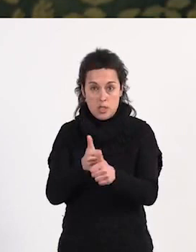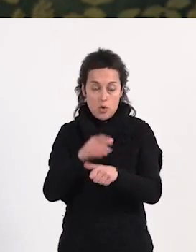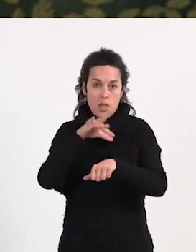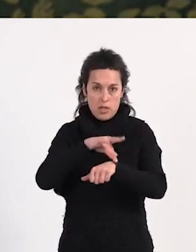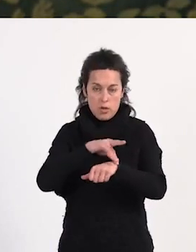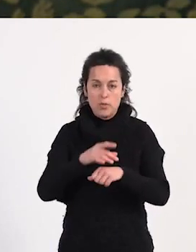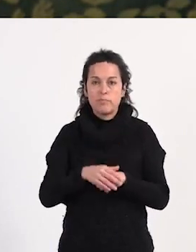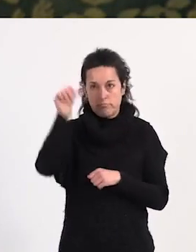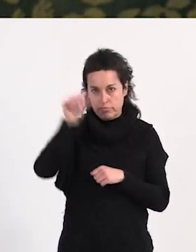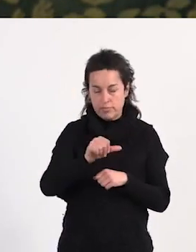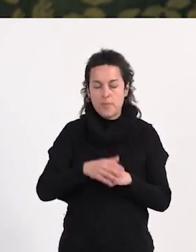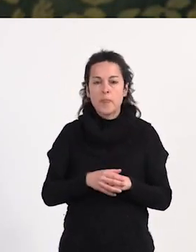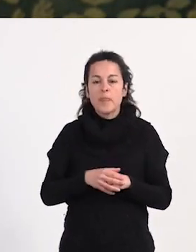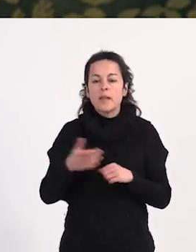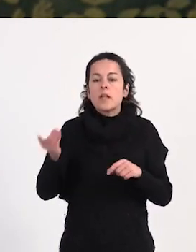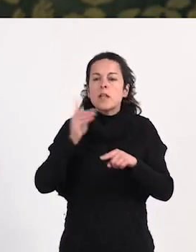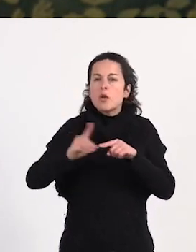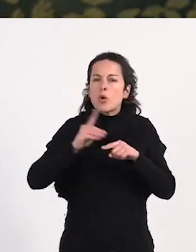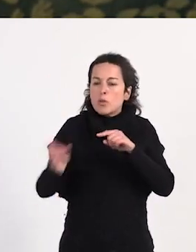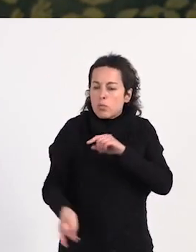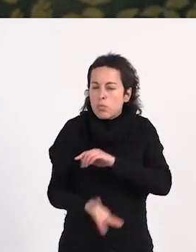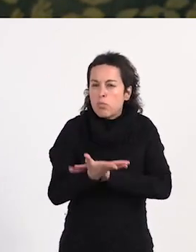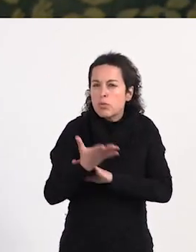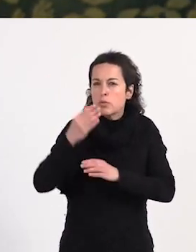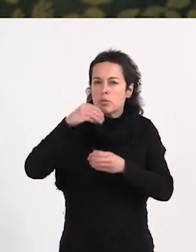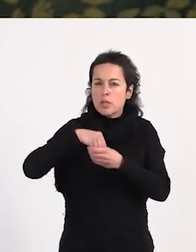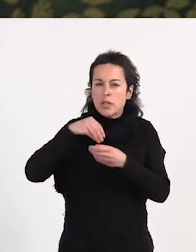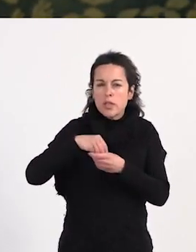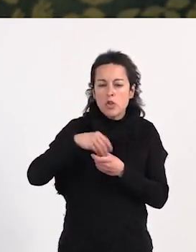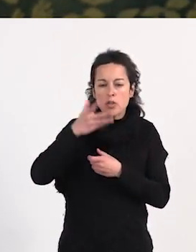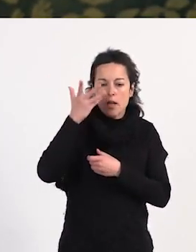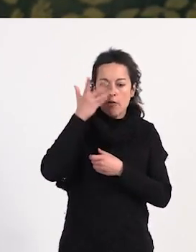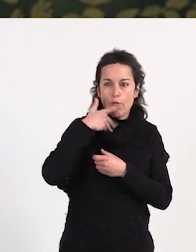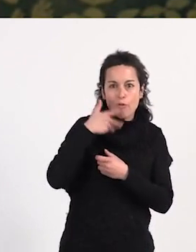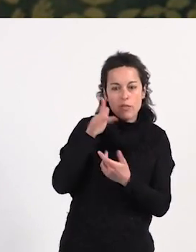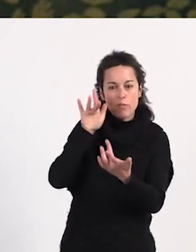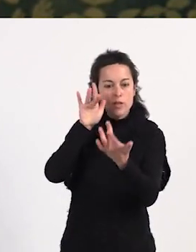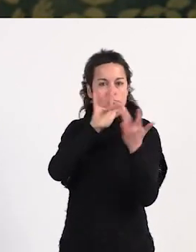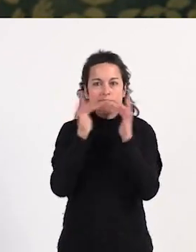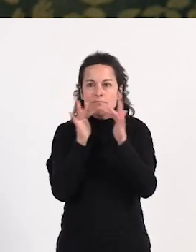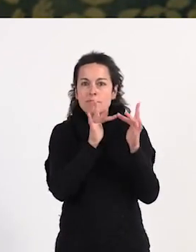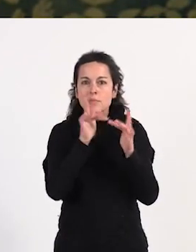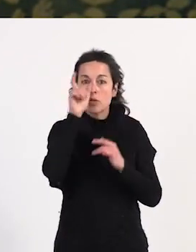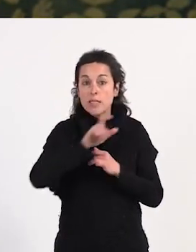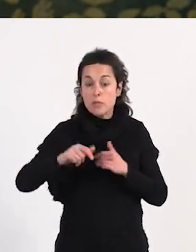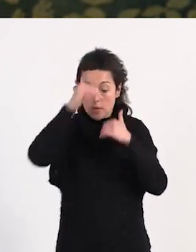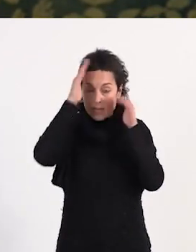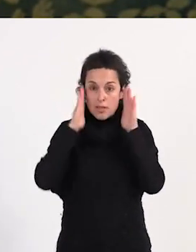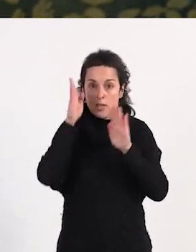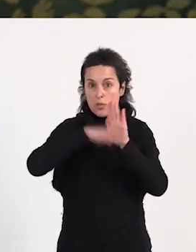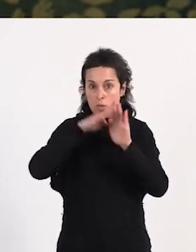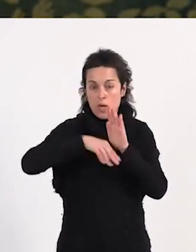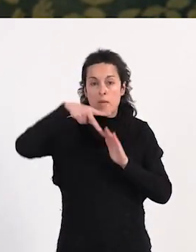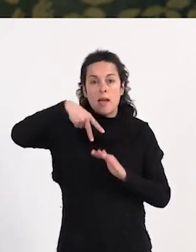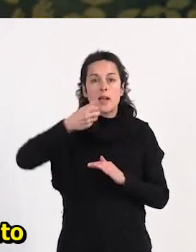El documental ha sido creado y se inspira en el conocimiento y en el trato con las personas atendidas dentro del programa